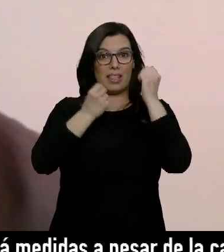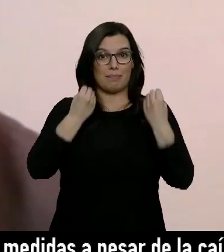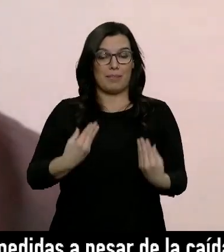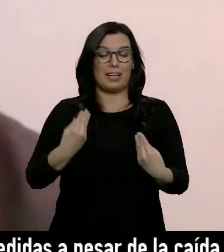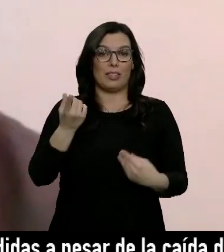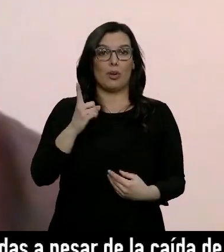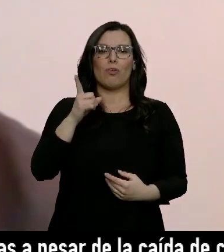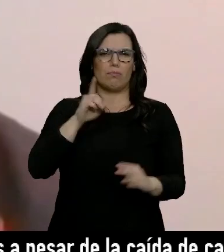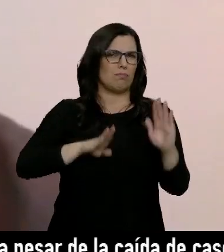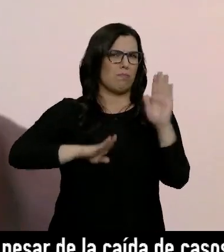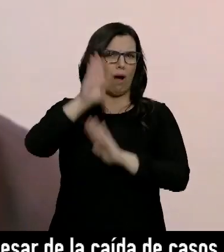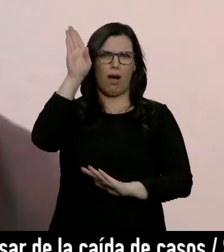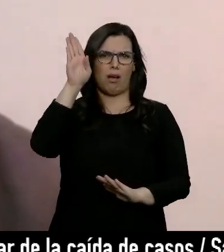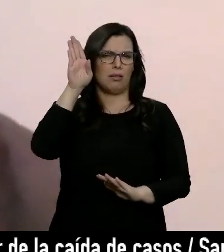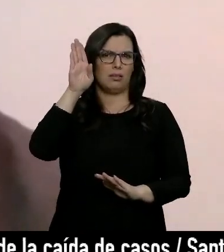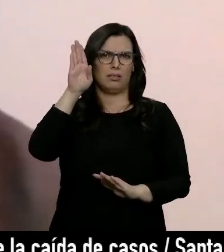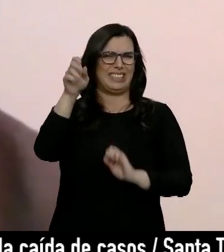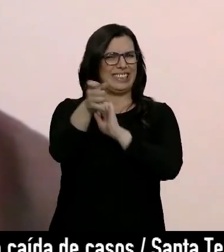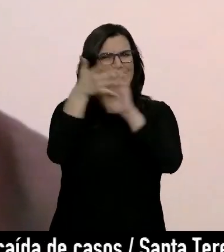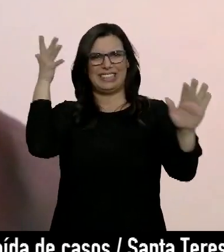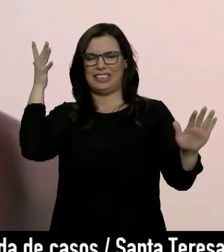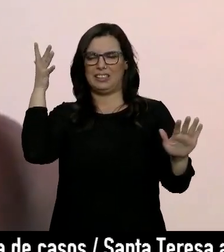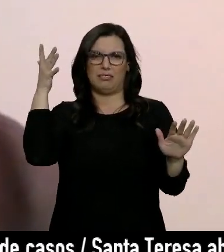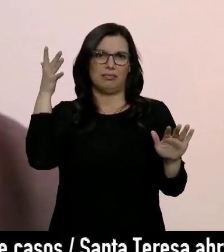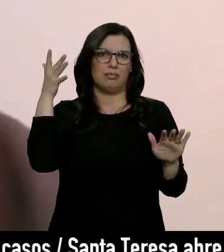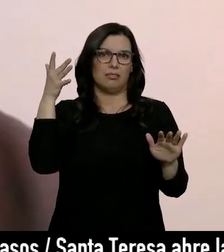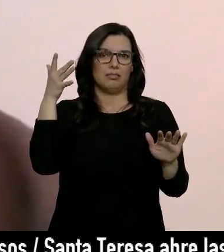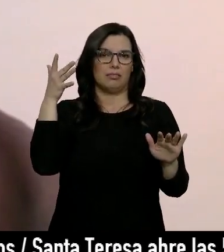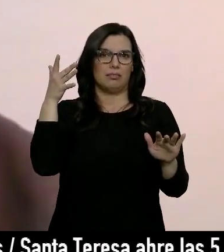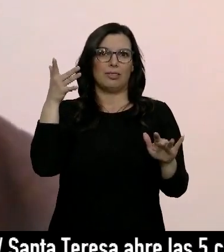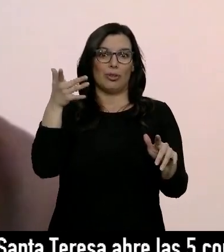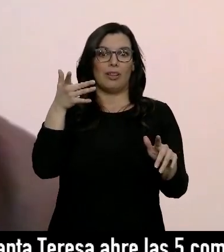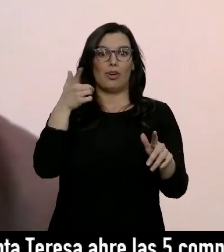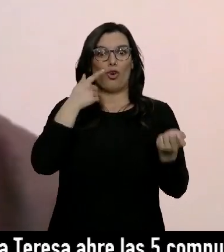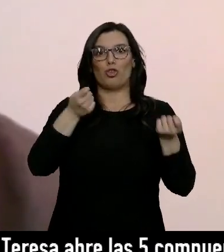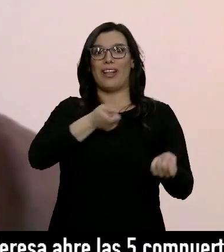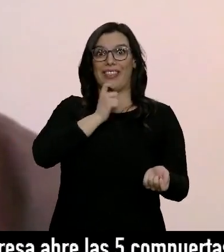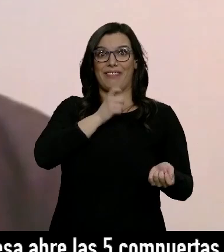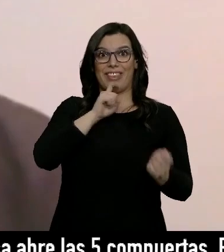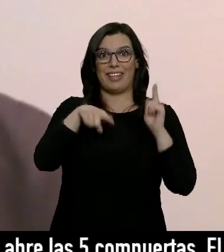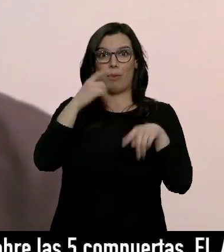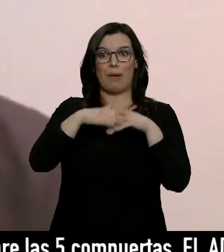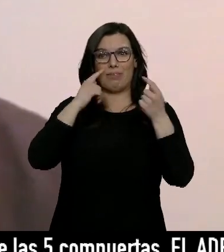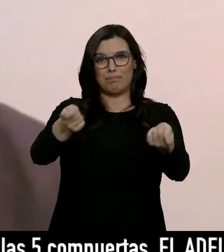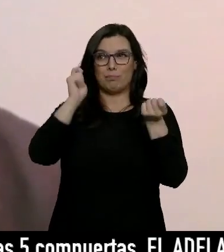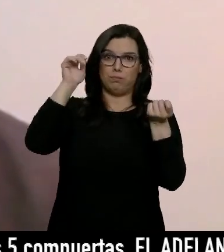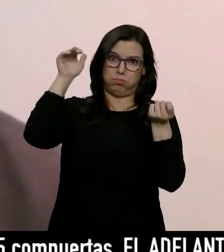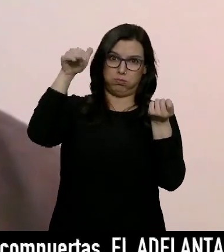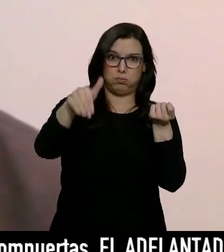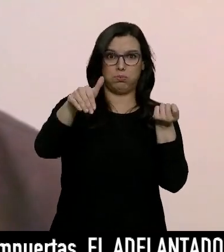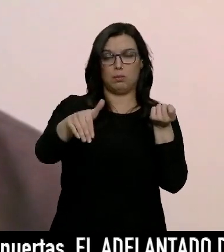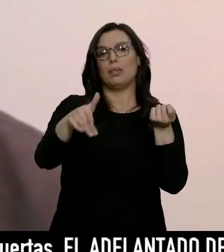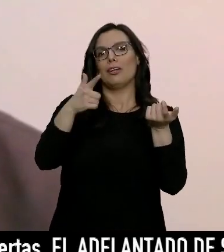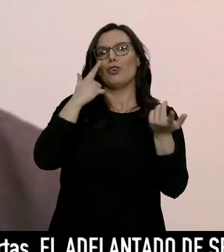va a ser más pronunciada. Es decir, va a crecer la curva más deprisa y va a ser más difícil de controlar su descenso. Claro, eso se va a